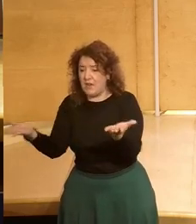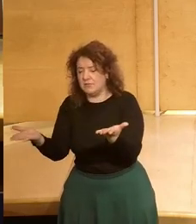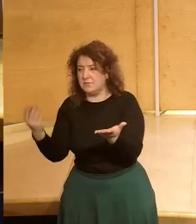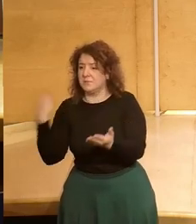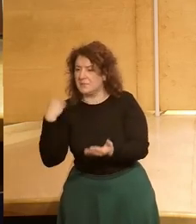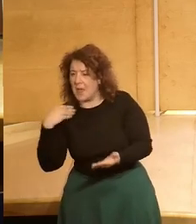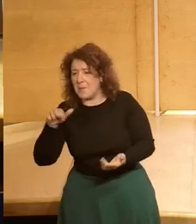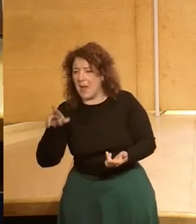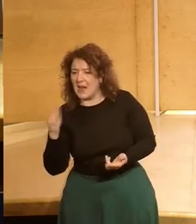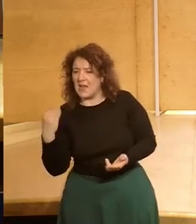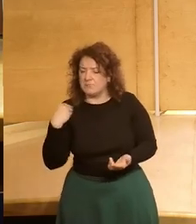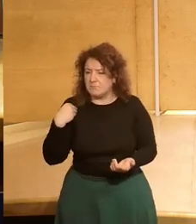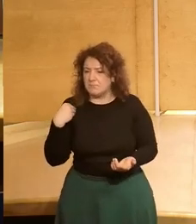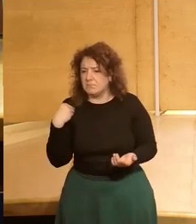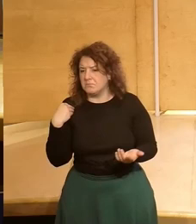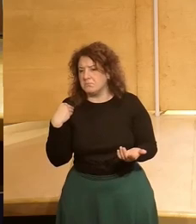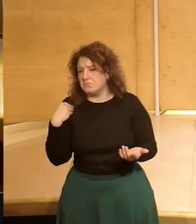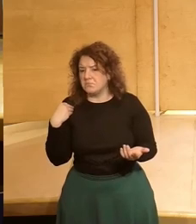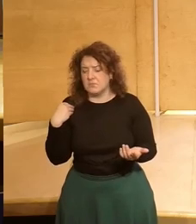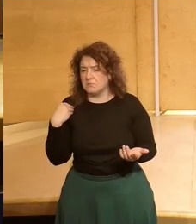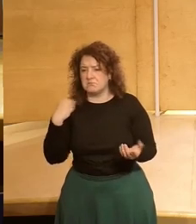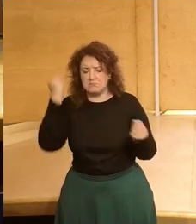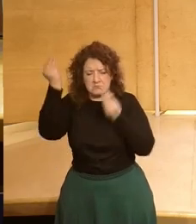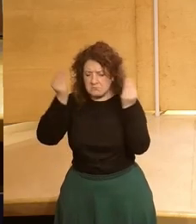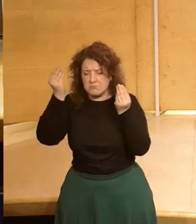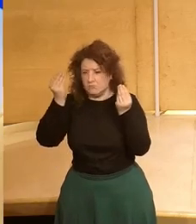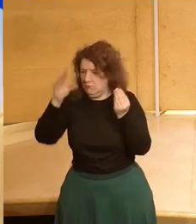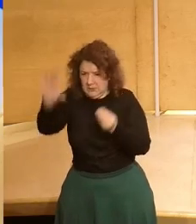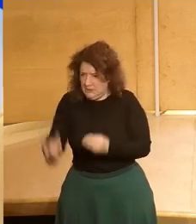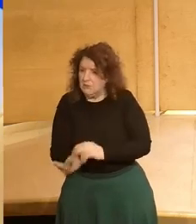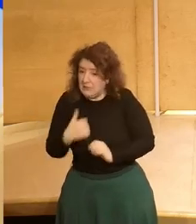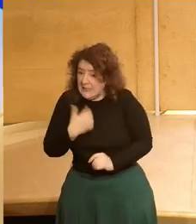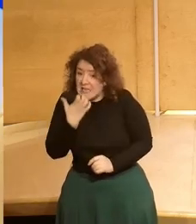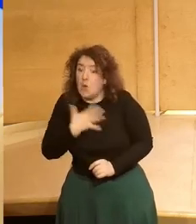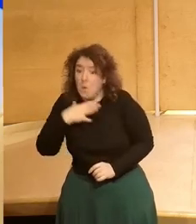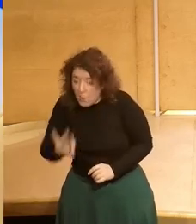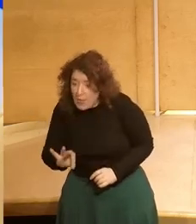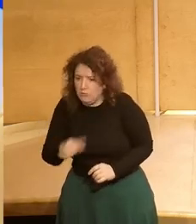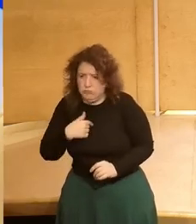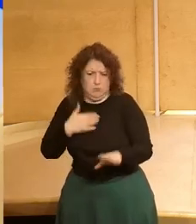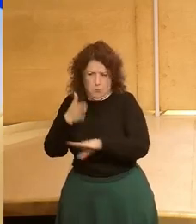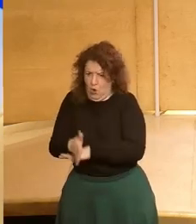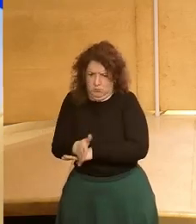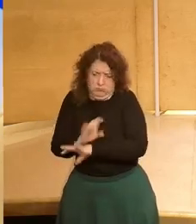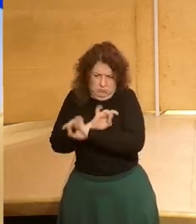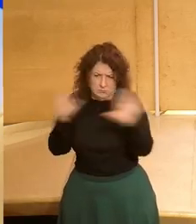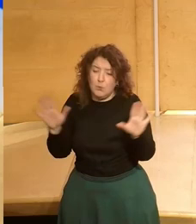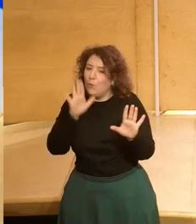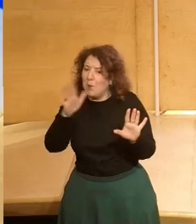me lo comentó pues inmediatamente dije si es posible voy a intentar estar porque me parece